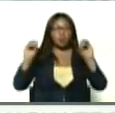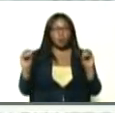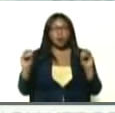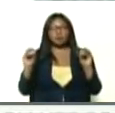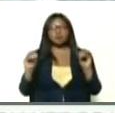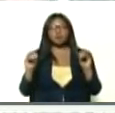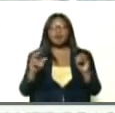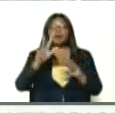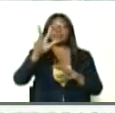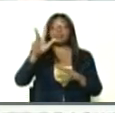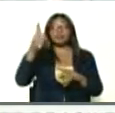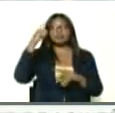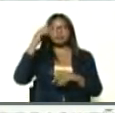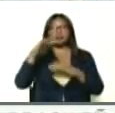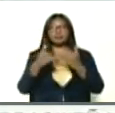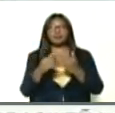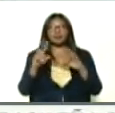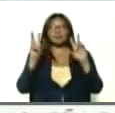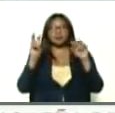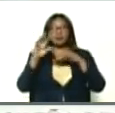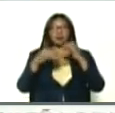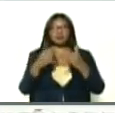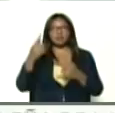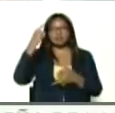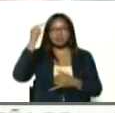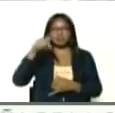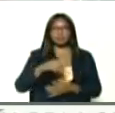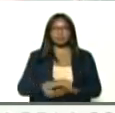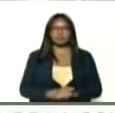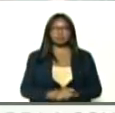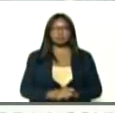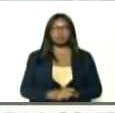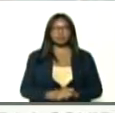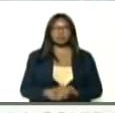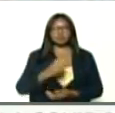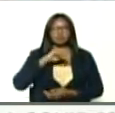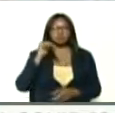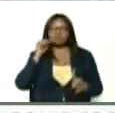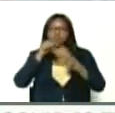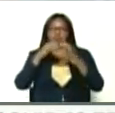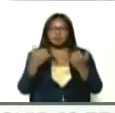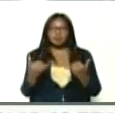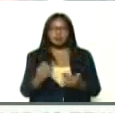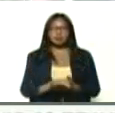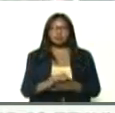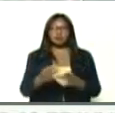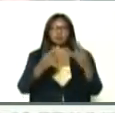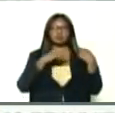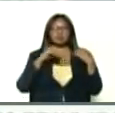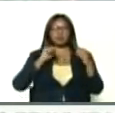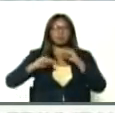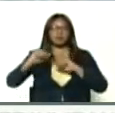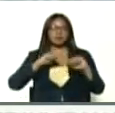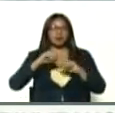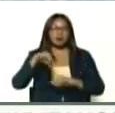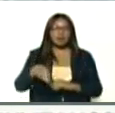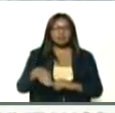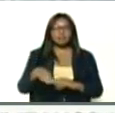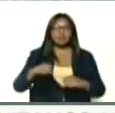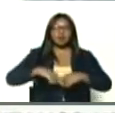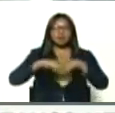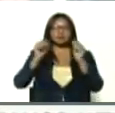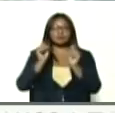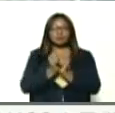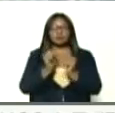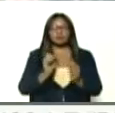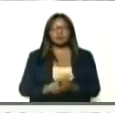apenas tres días, desde el viernes, hasta el día de hoy, en nuestro caso, específico, bueno, me correspondió, despliegue, aquí en el estado, Anzuate,